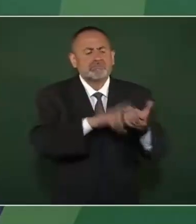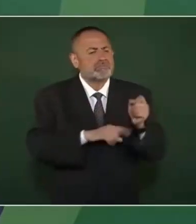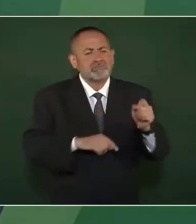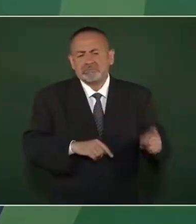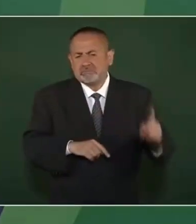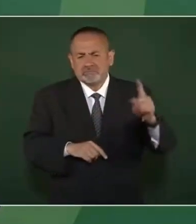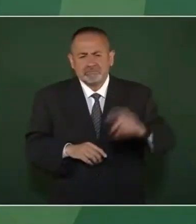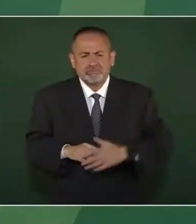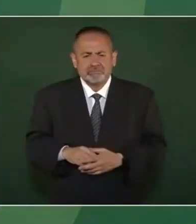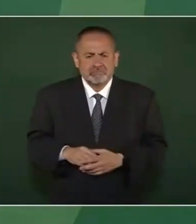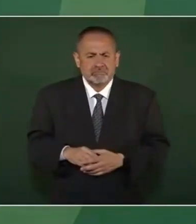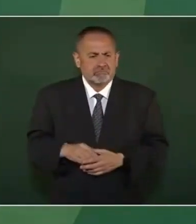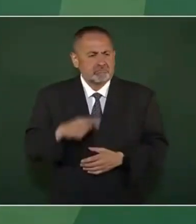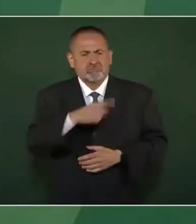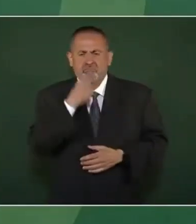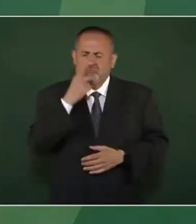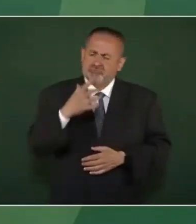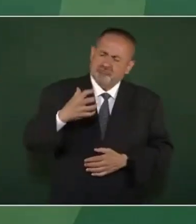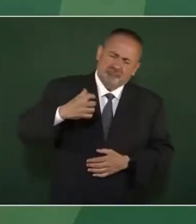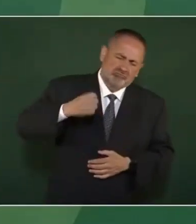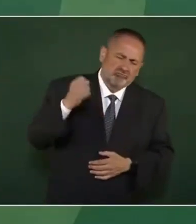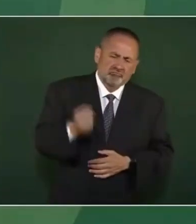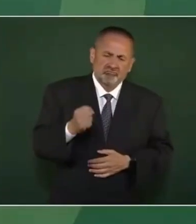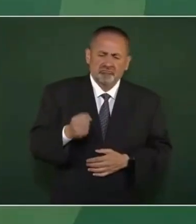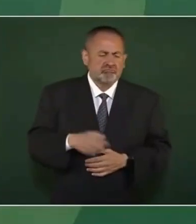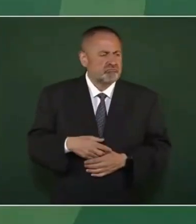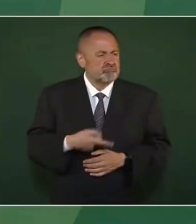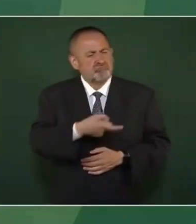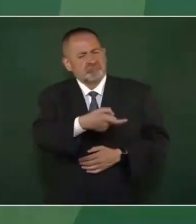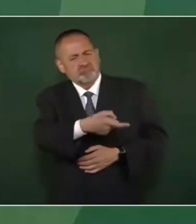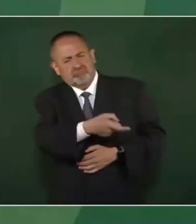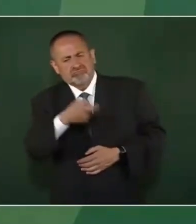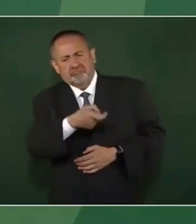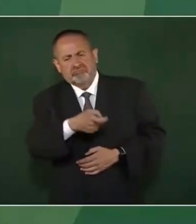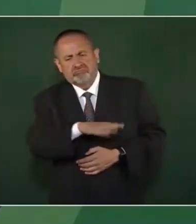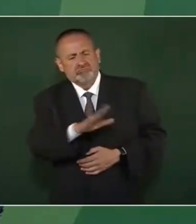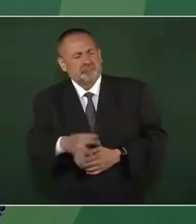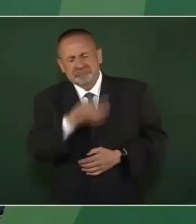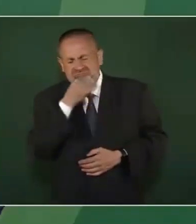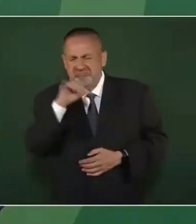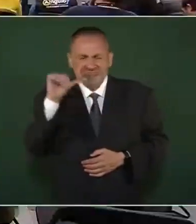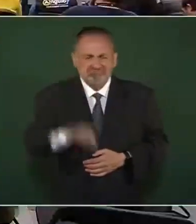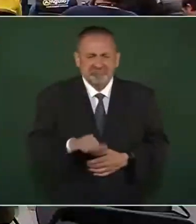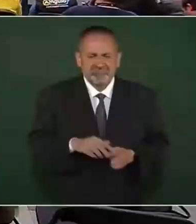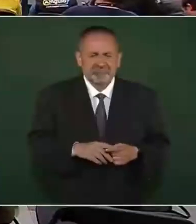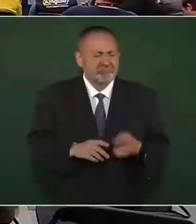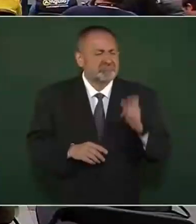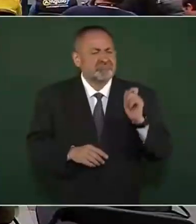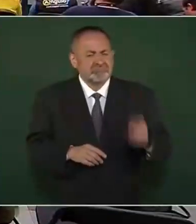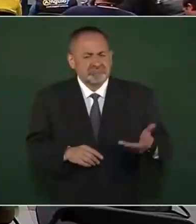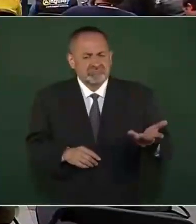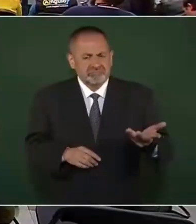En la mano dura, en mátalos en caliente, en que hay que barrer,